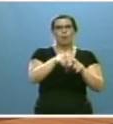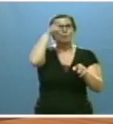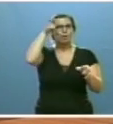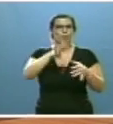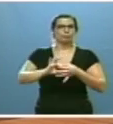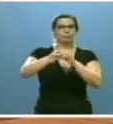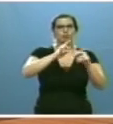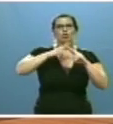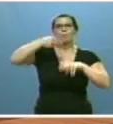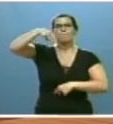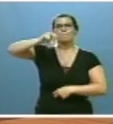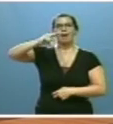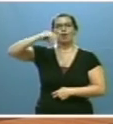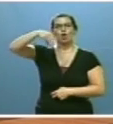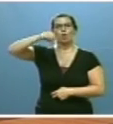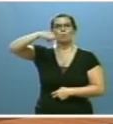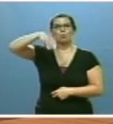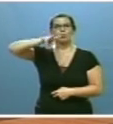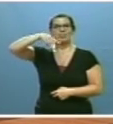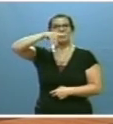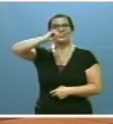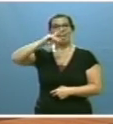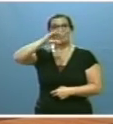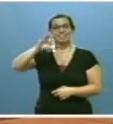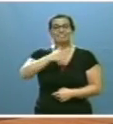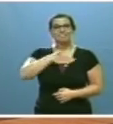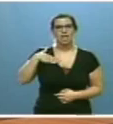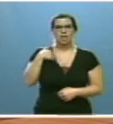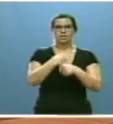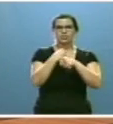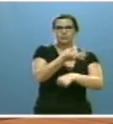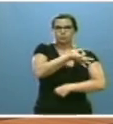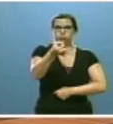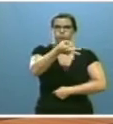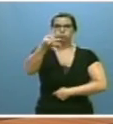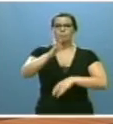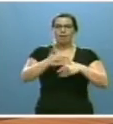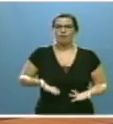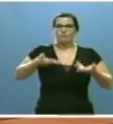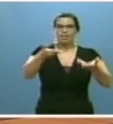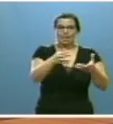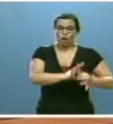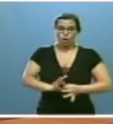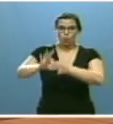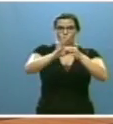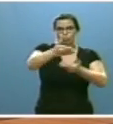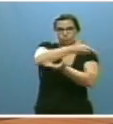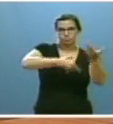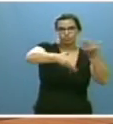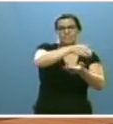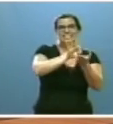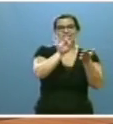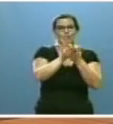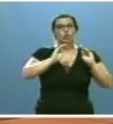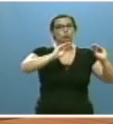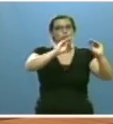general, que buscarán una mayor eficiencia y calidad en la prestación mancomunada conjunta de los servicios que